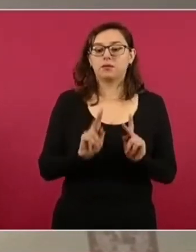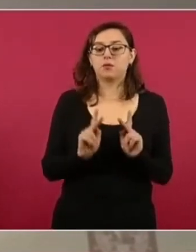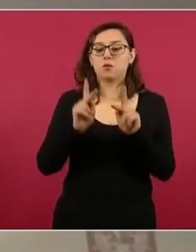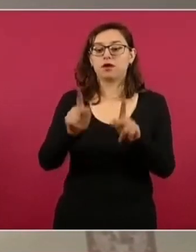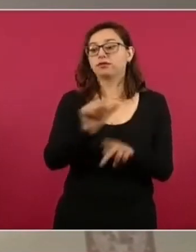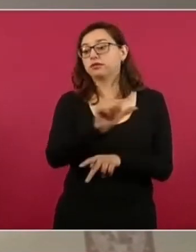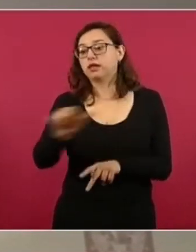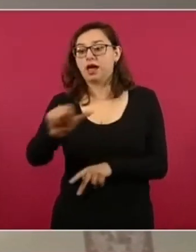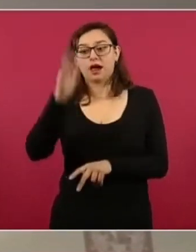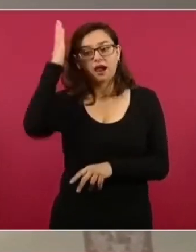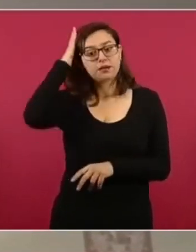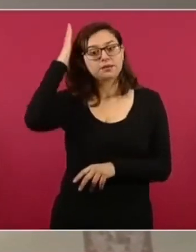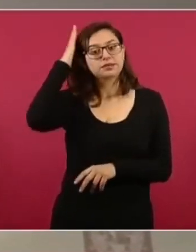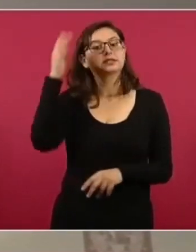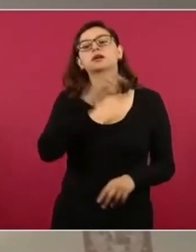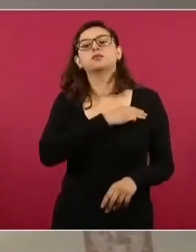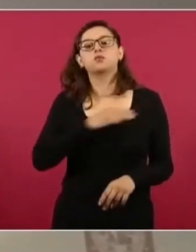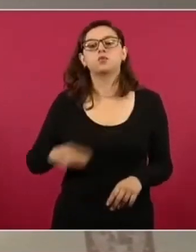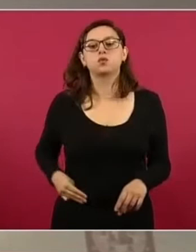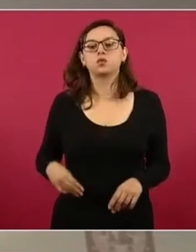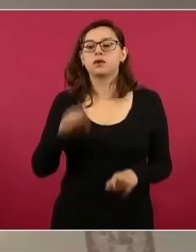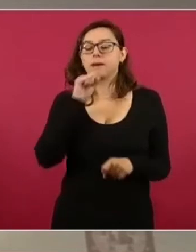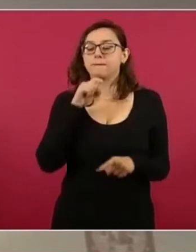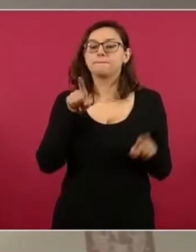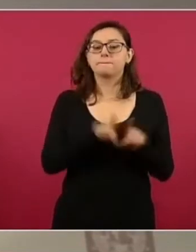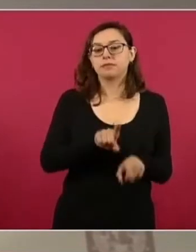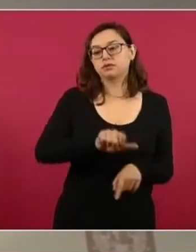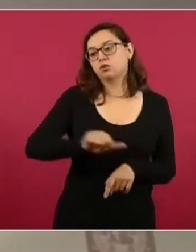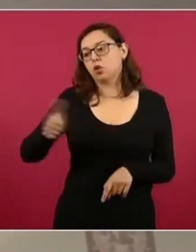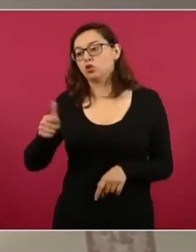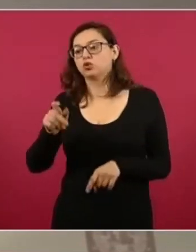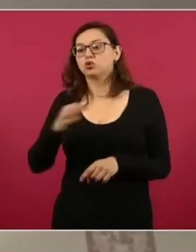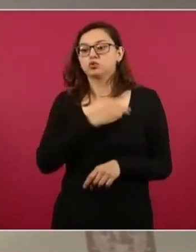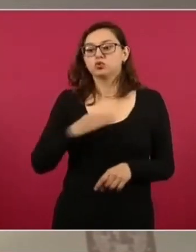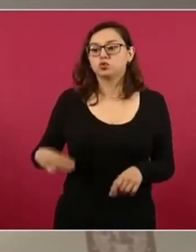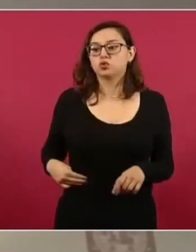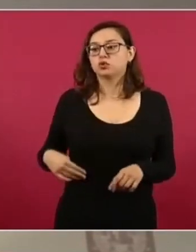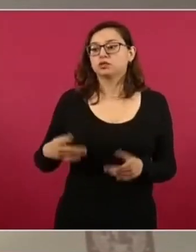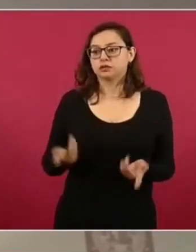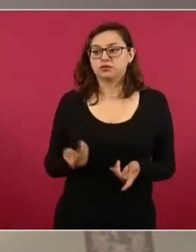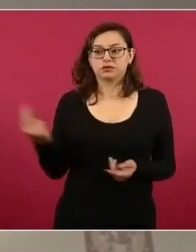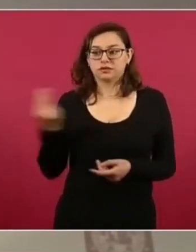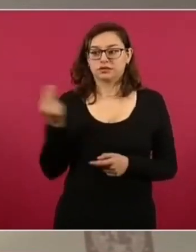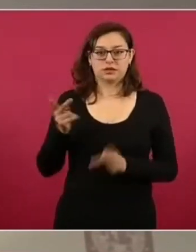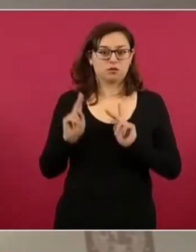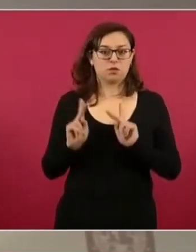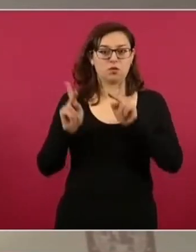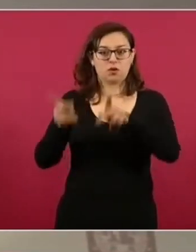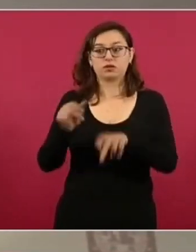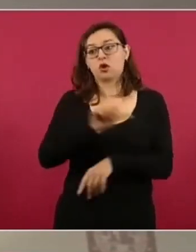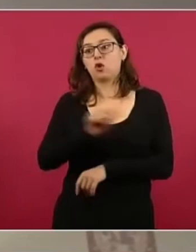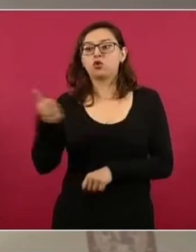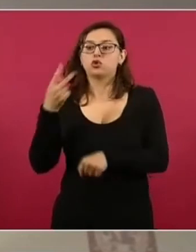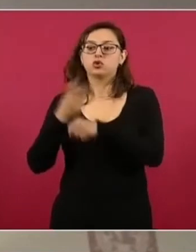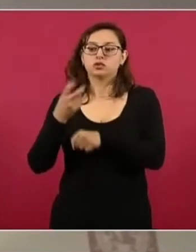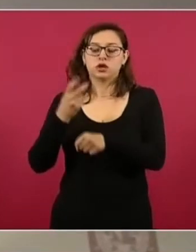y con toda la zona de Candelaria Losicha y demás municipios. Y por el otro lado, el puente Azufre de